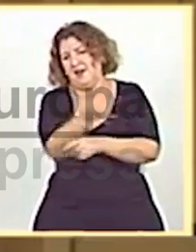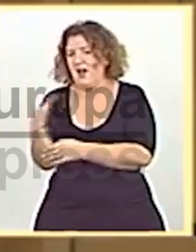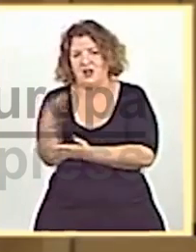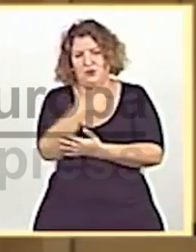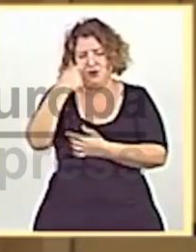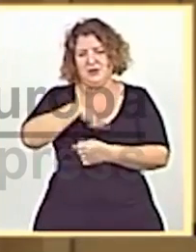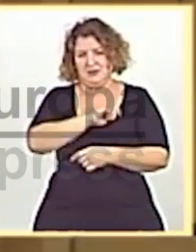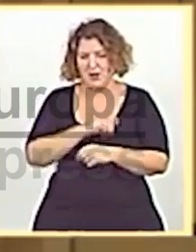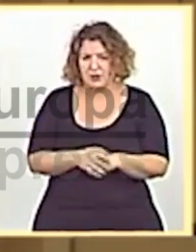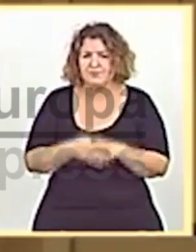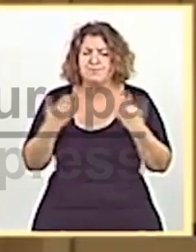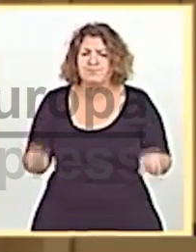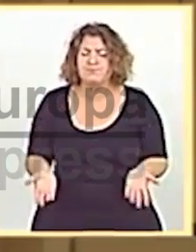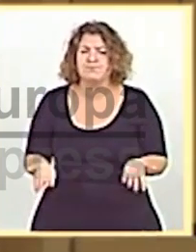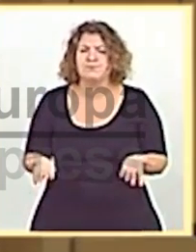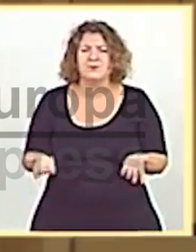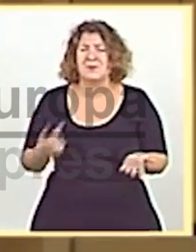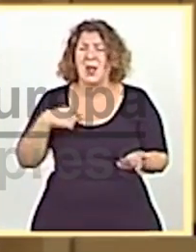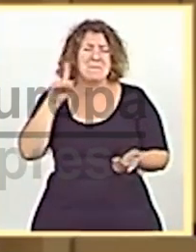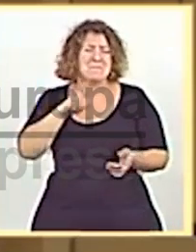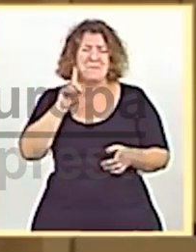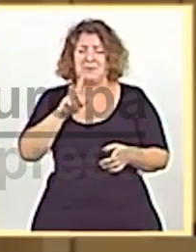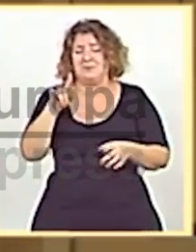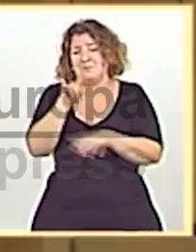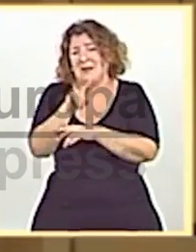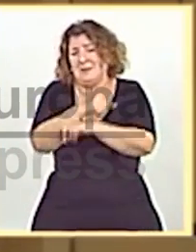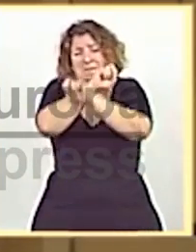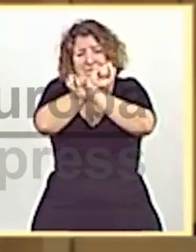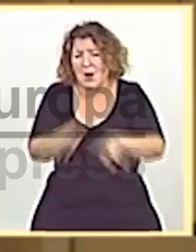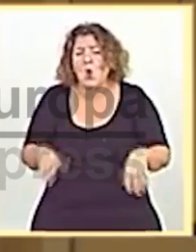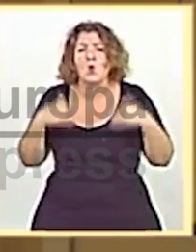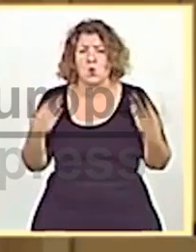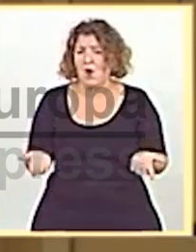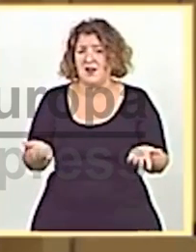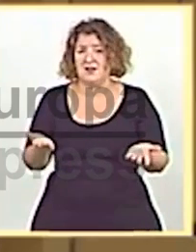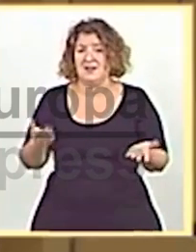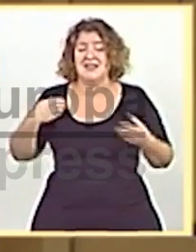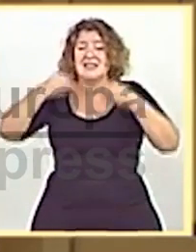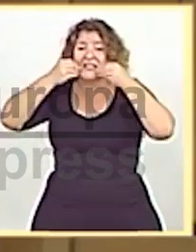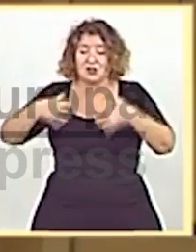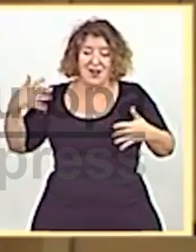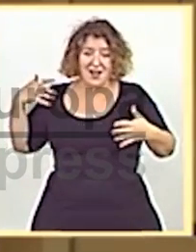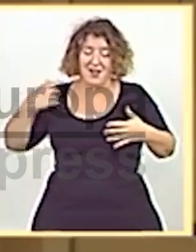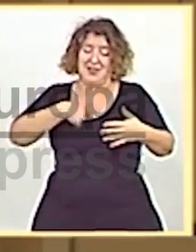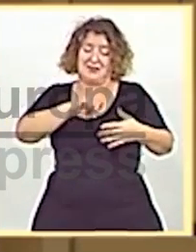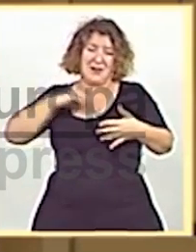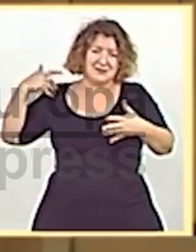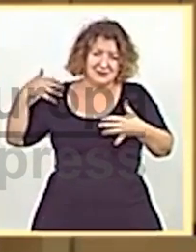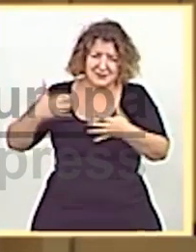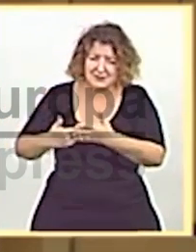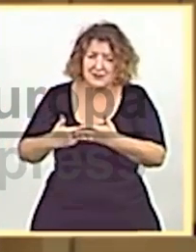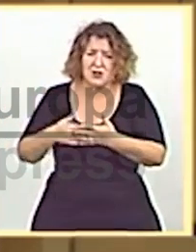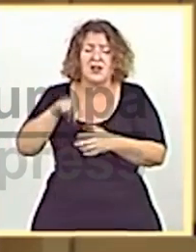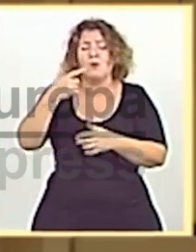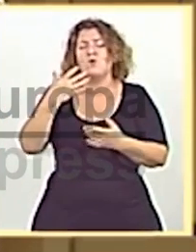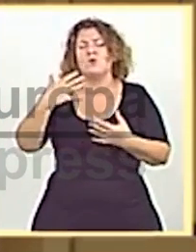Pero mire, la peor mentira, la peor infamia, es pretender cambiar la historia de este país, escrita con la sangre de muchos